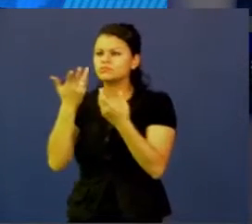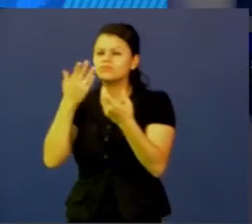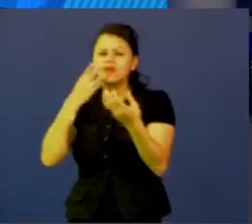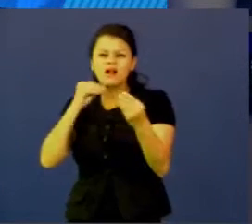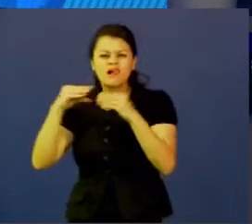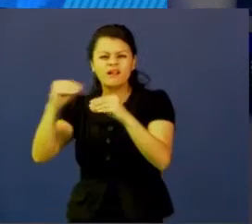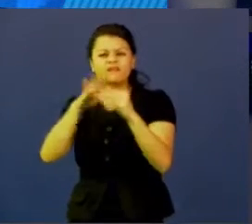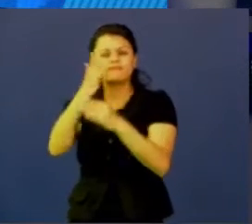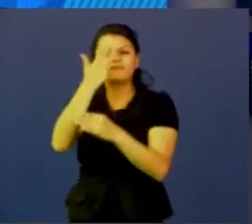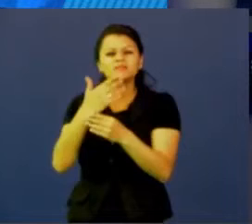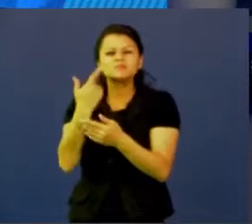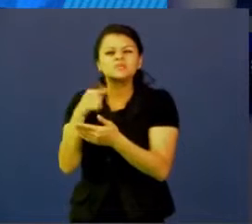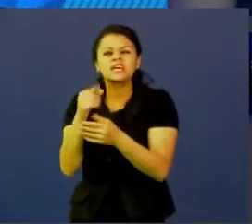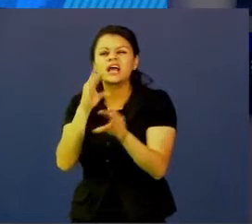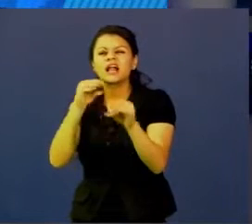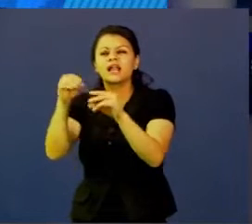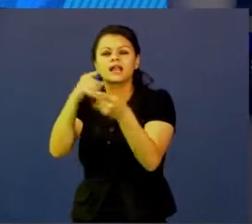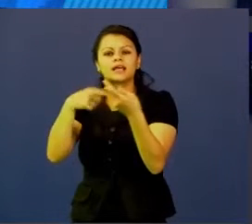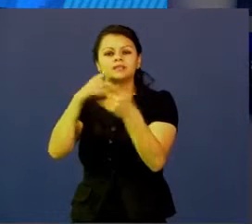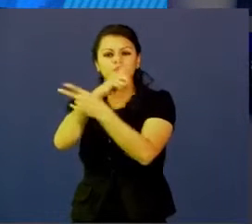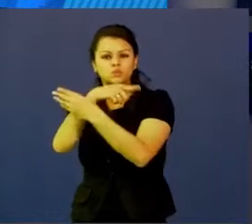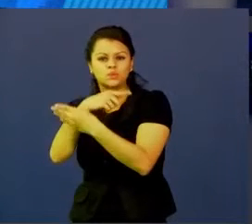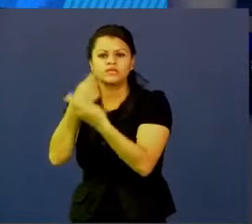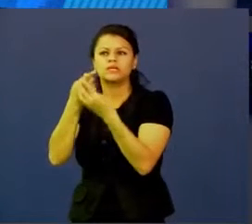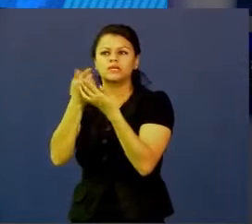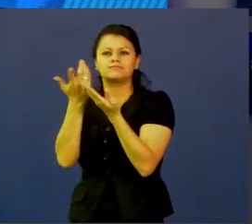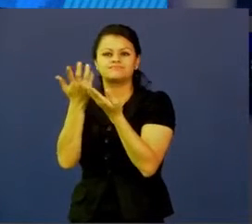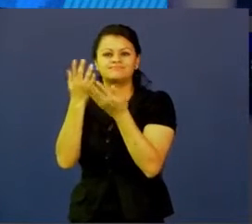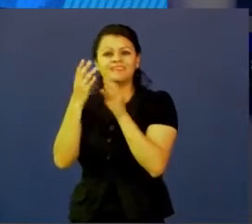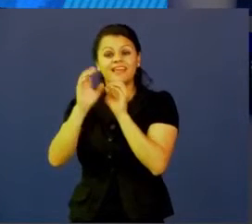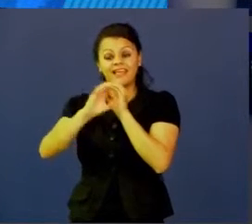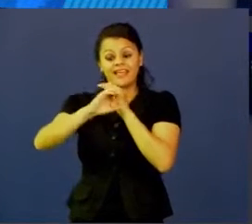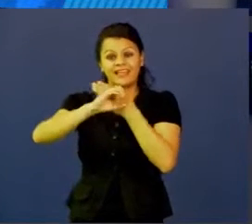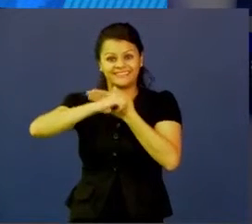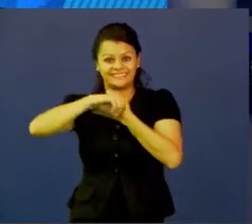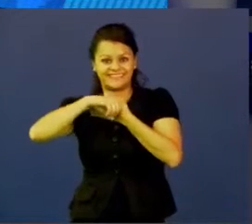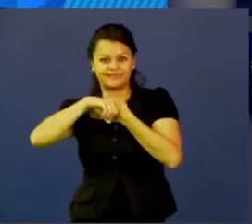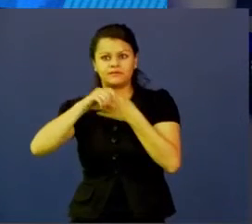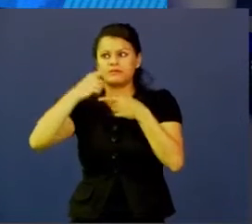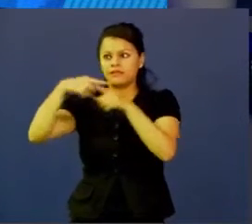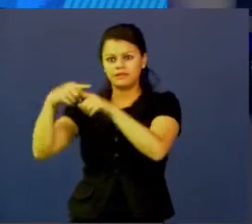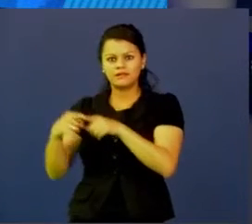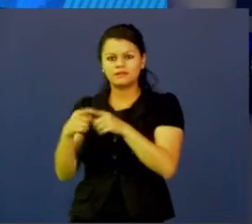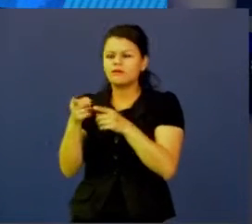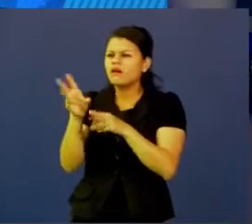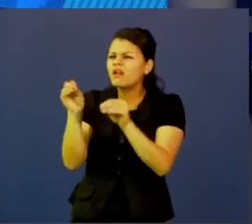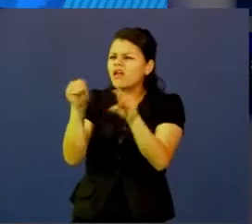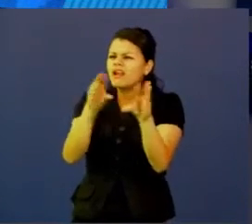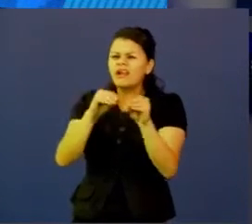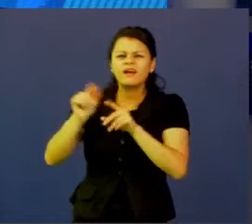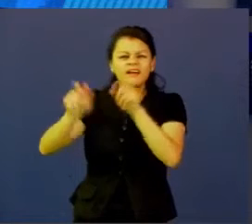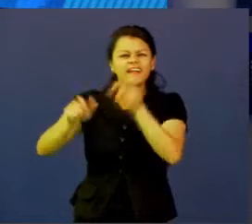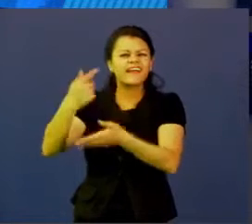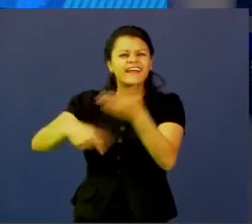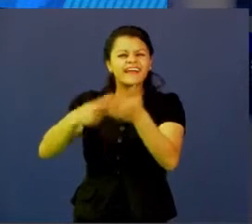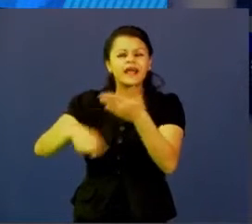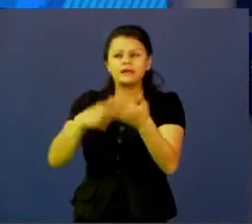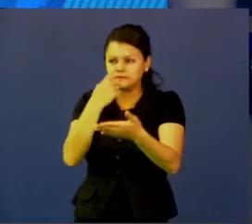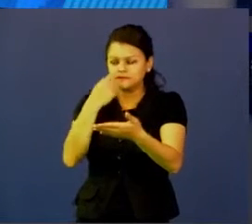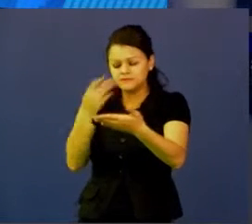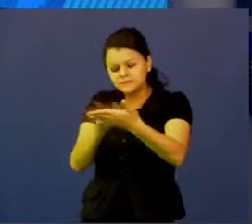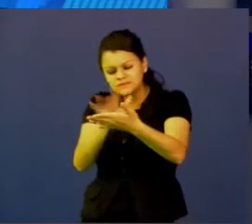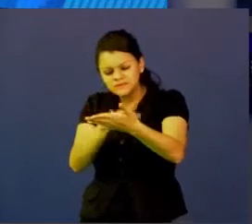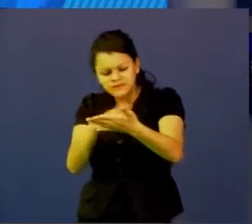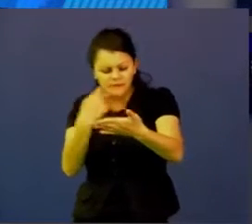comunicaciones hay en Twitter, en Instagram, qué están hablando las personas